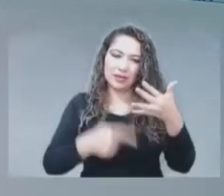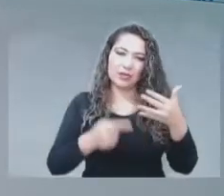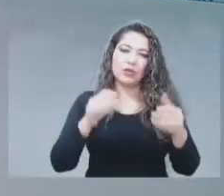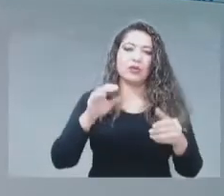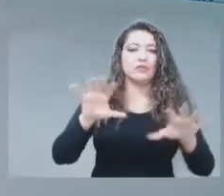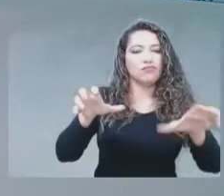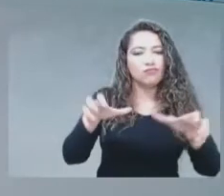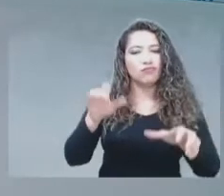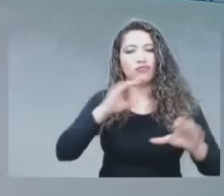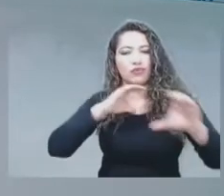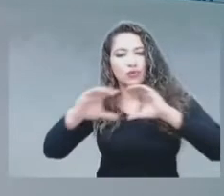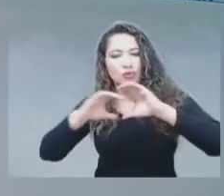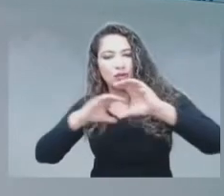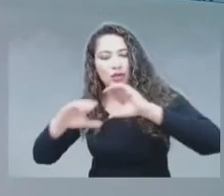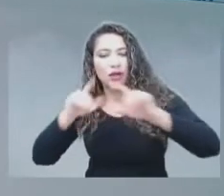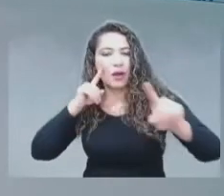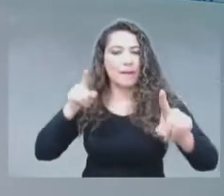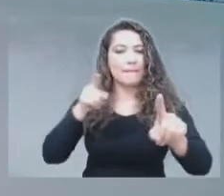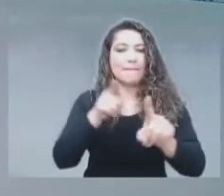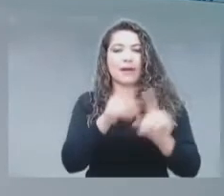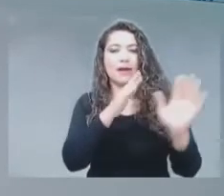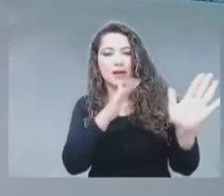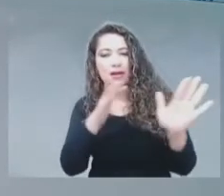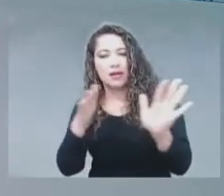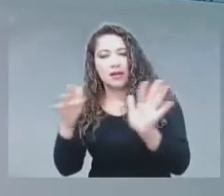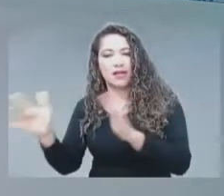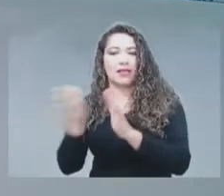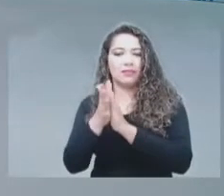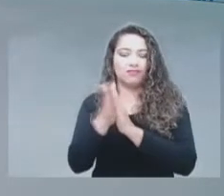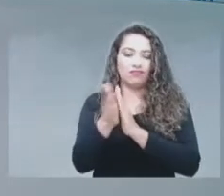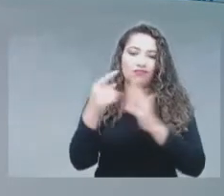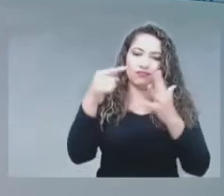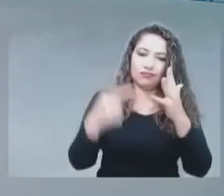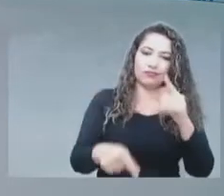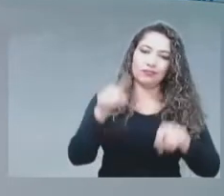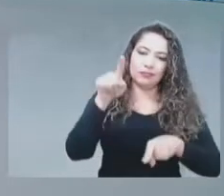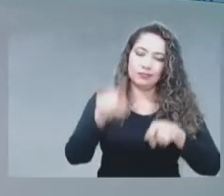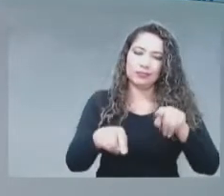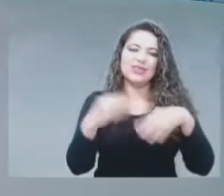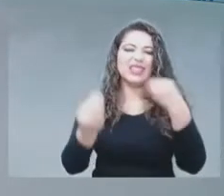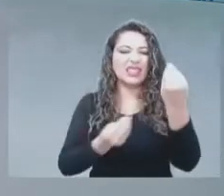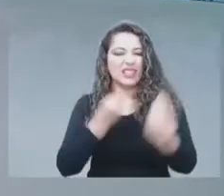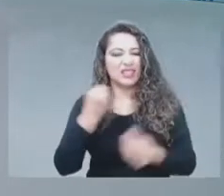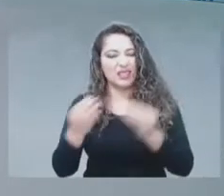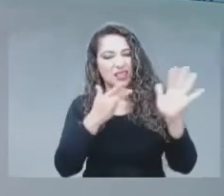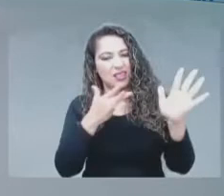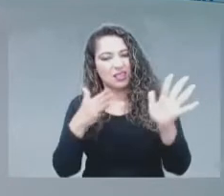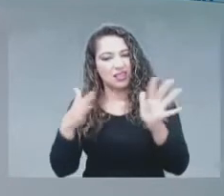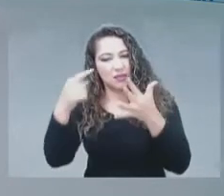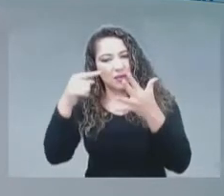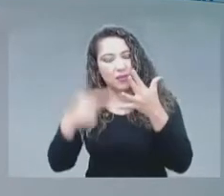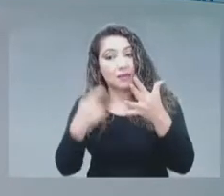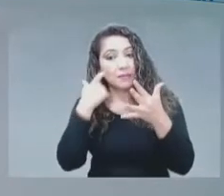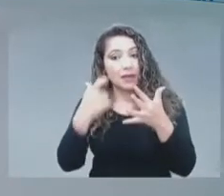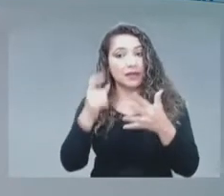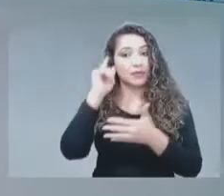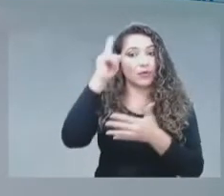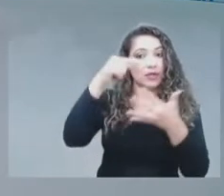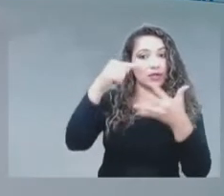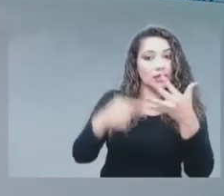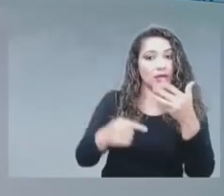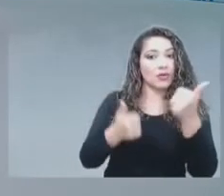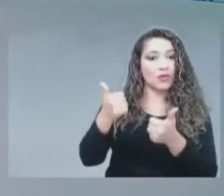materializa la política de espectro. La estamos haciendo con un periodo de cinco años.